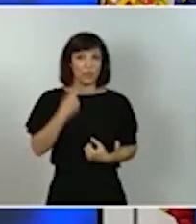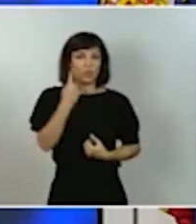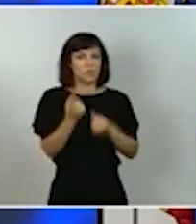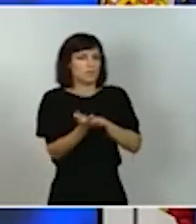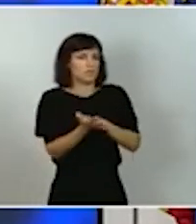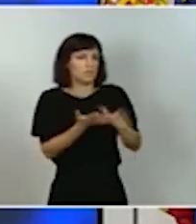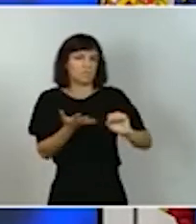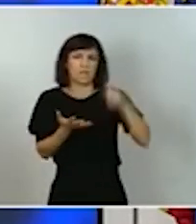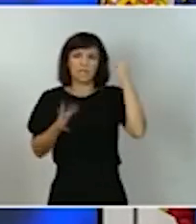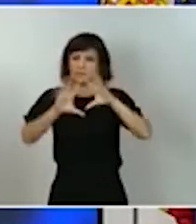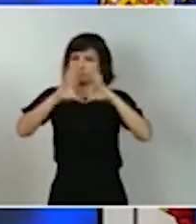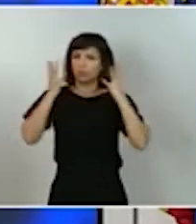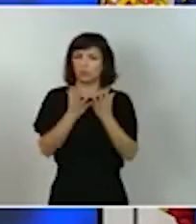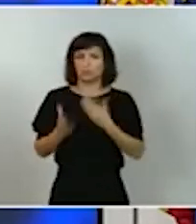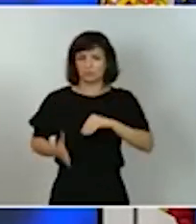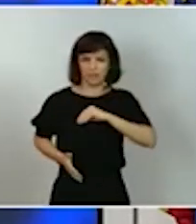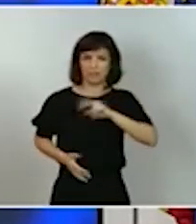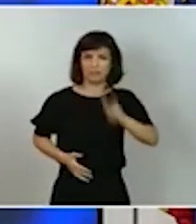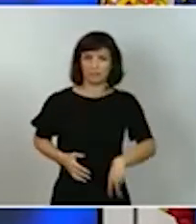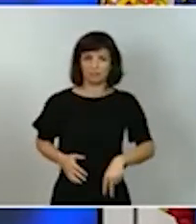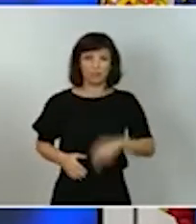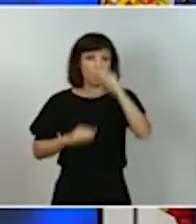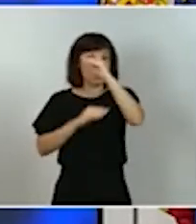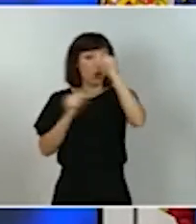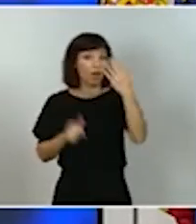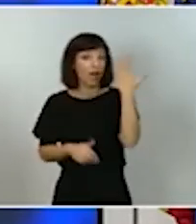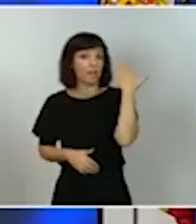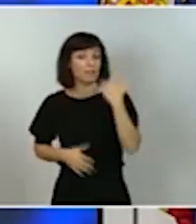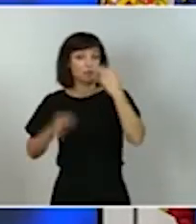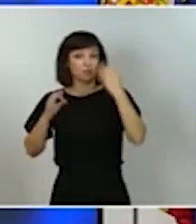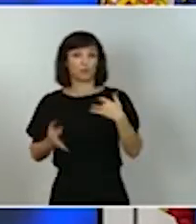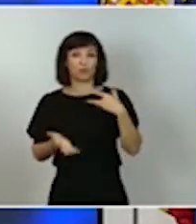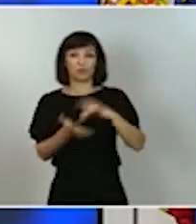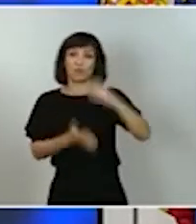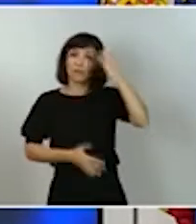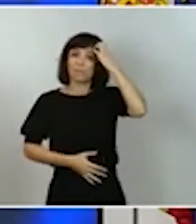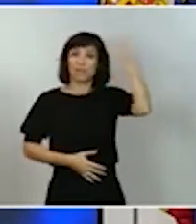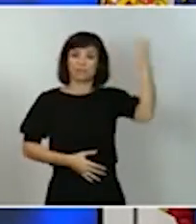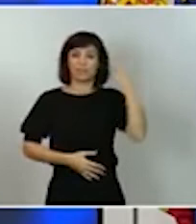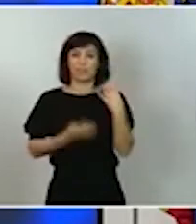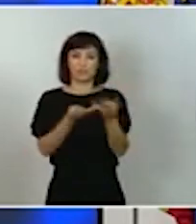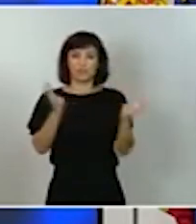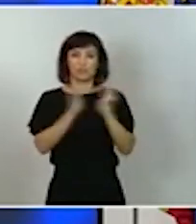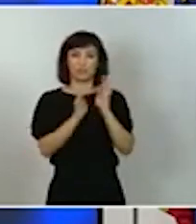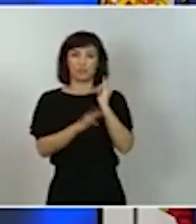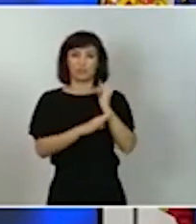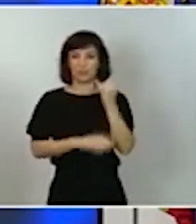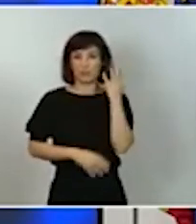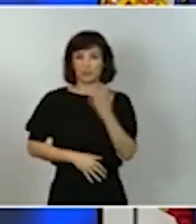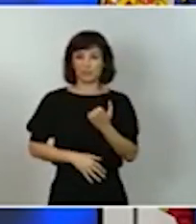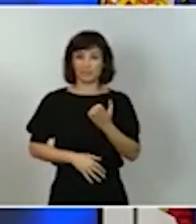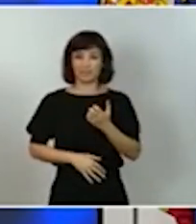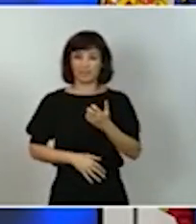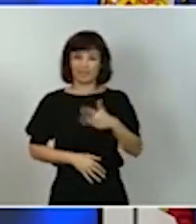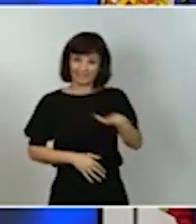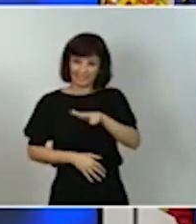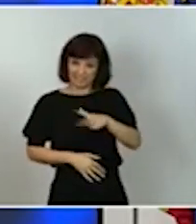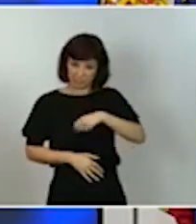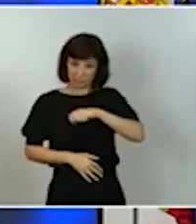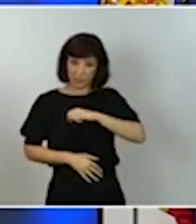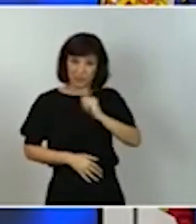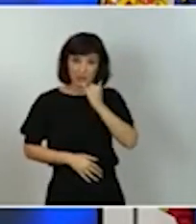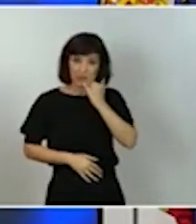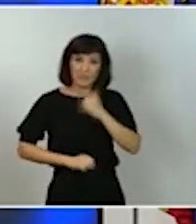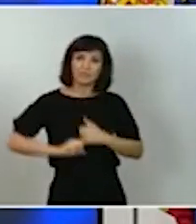No nos olvidemos, porque ayer precisamente celebramos el patronato del Instituto Cervantes, que el español es el segundo idioma en el mundo.